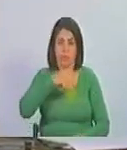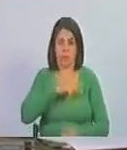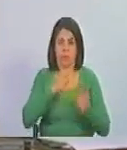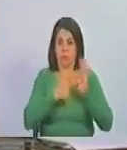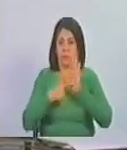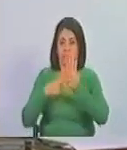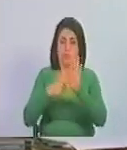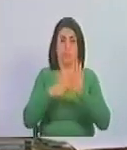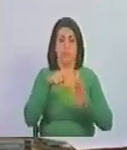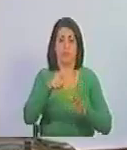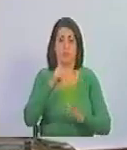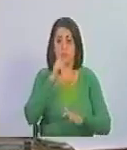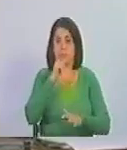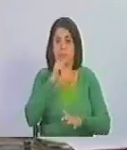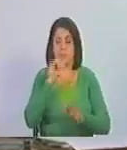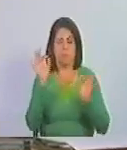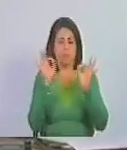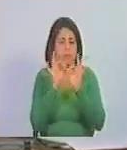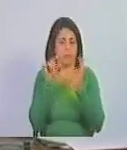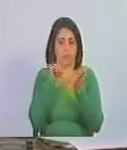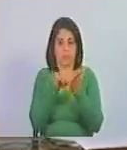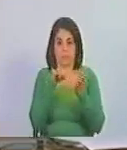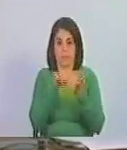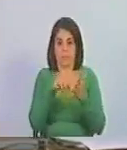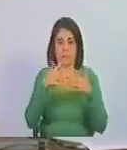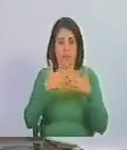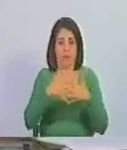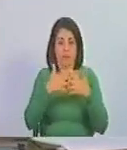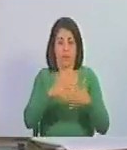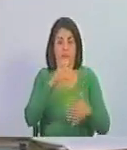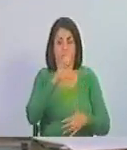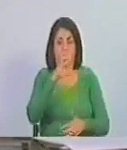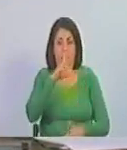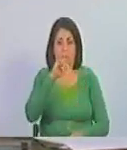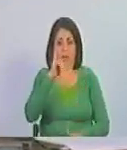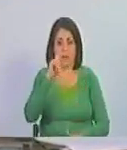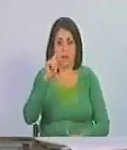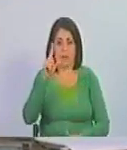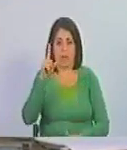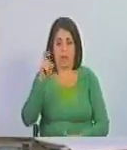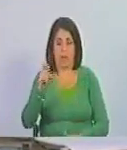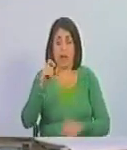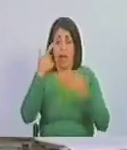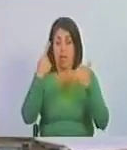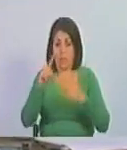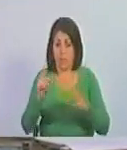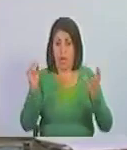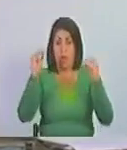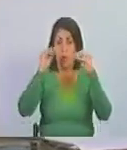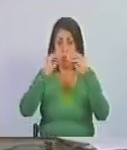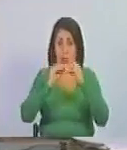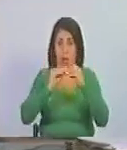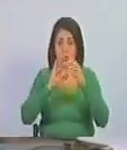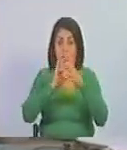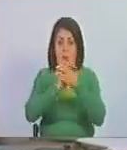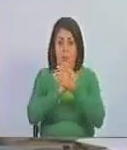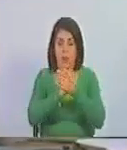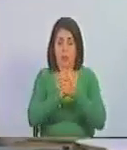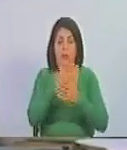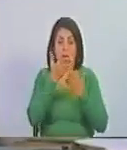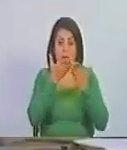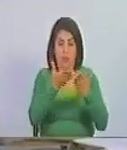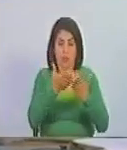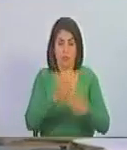demostrado que no le debemos absolutamente nada a esa empresa Cristalex y que habíamos llegado a un arreglo amistoso con